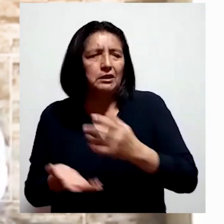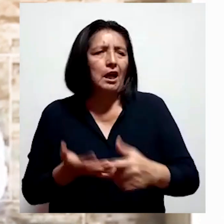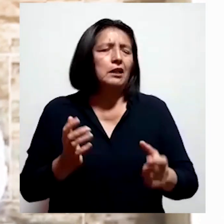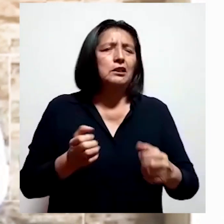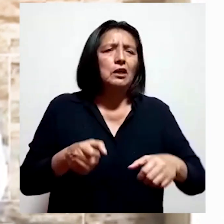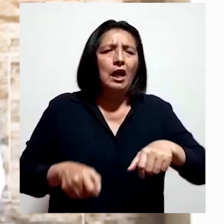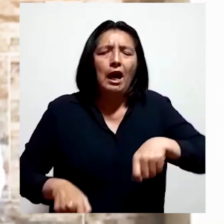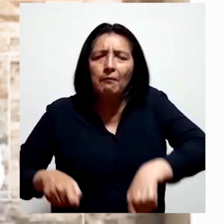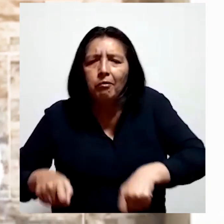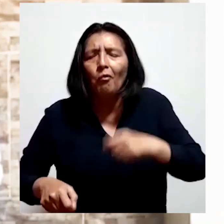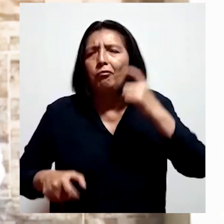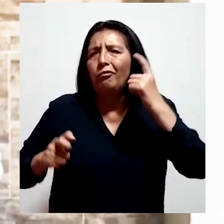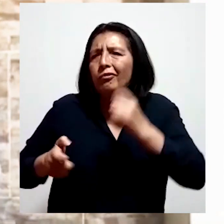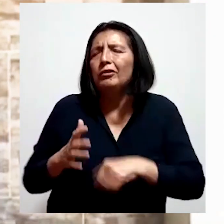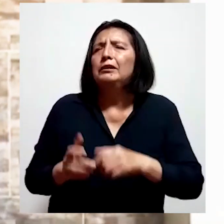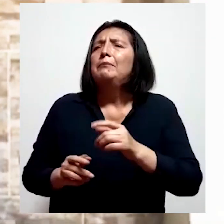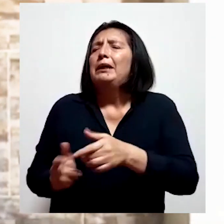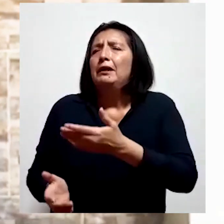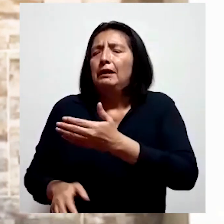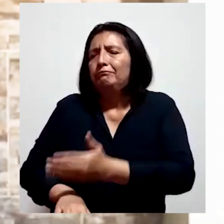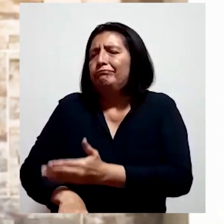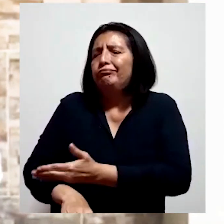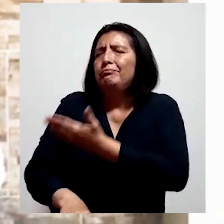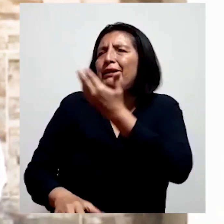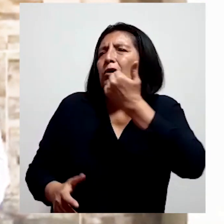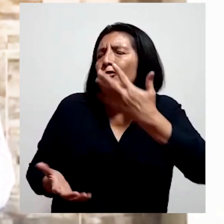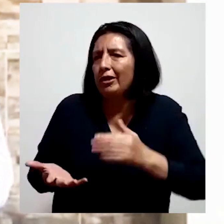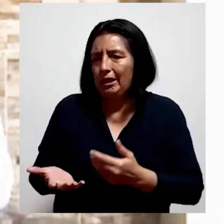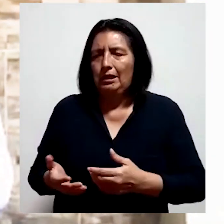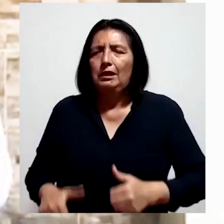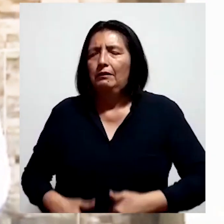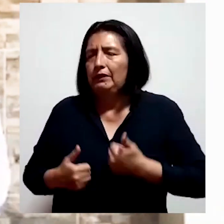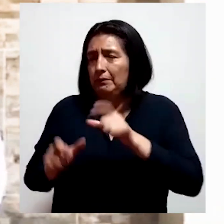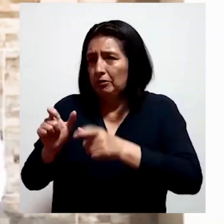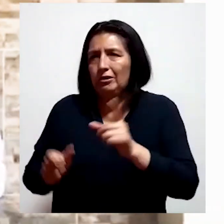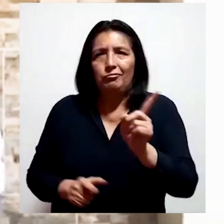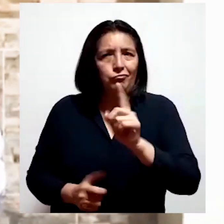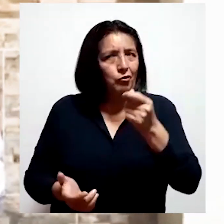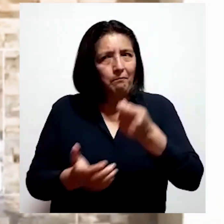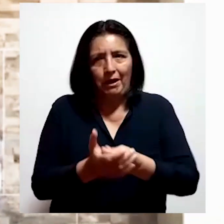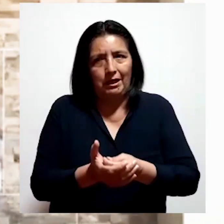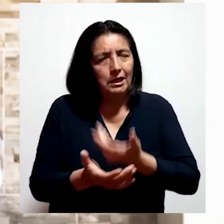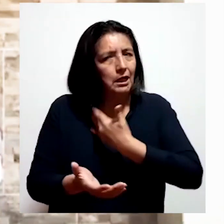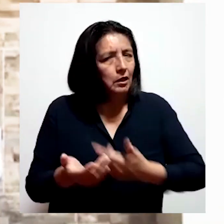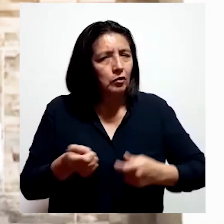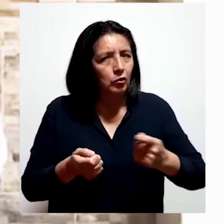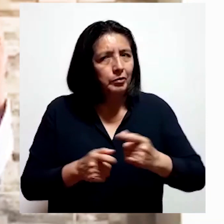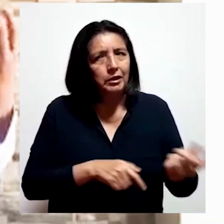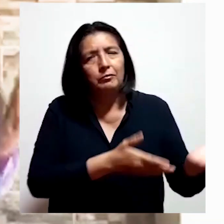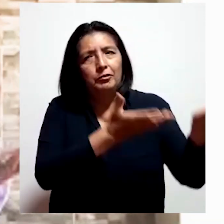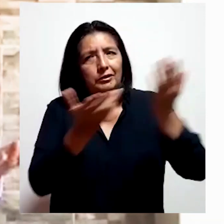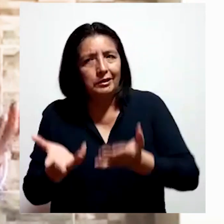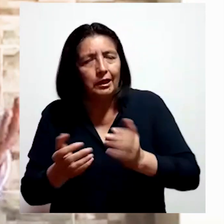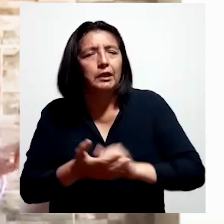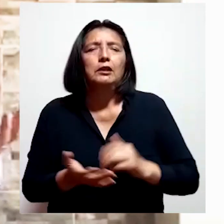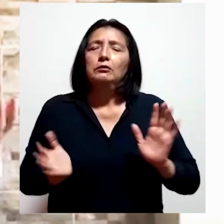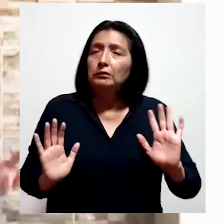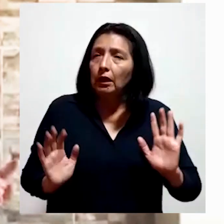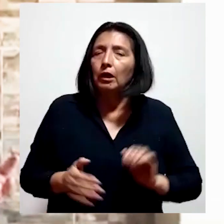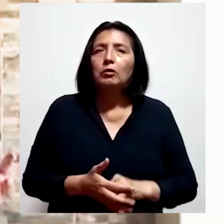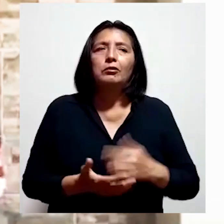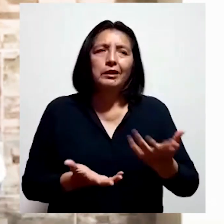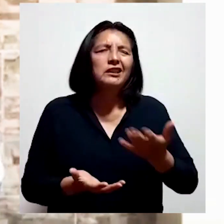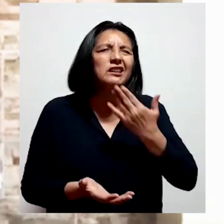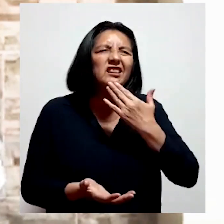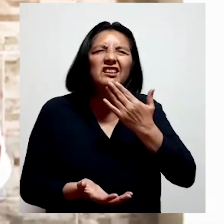otros dispositivos que mejoren la calidad de vida de las personas con discapacidad están inafectos al pago de derechos aduaneros. Finalmente, concluiremos